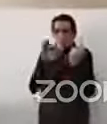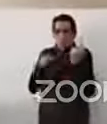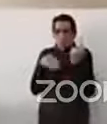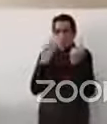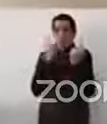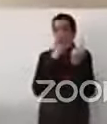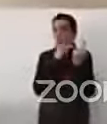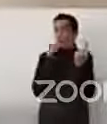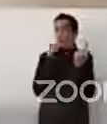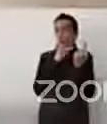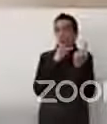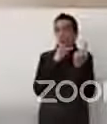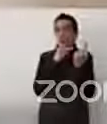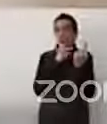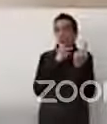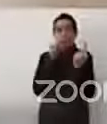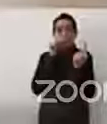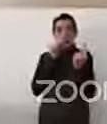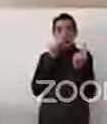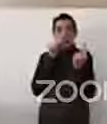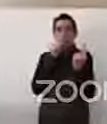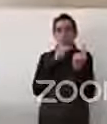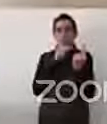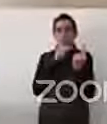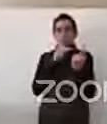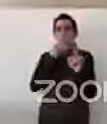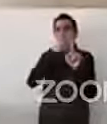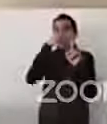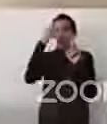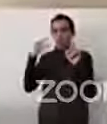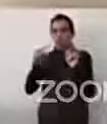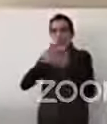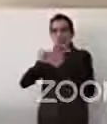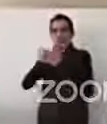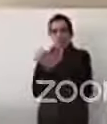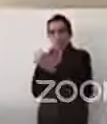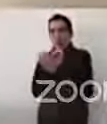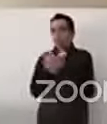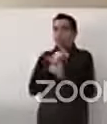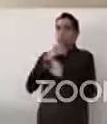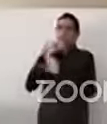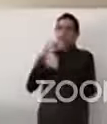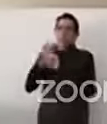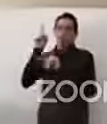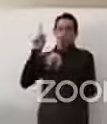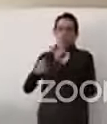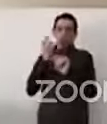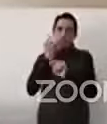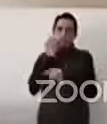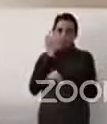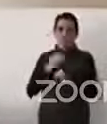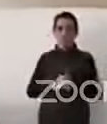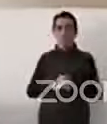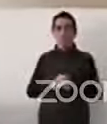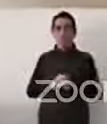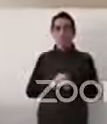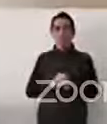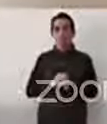discriminación por orientación sexual, identidad y expresión de género. Entonces, creo que es importante que lo tomen en cuenta